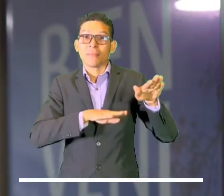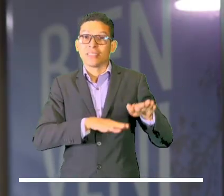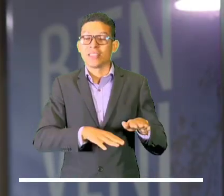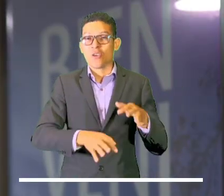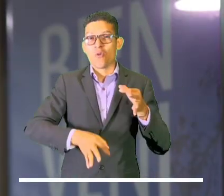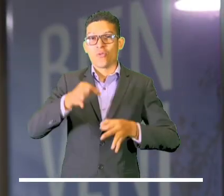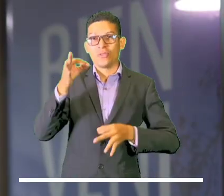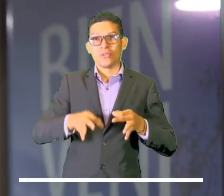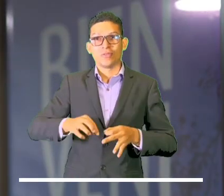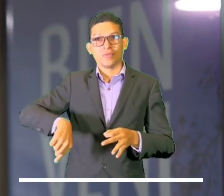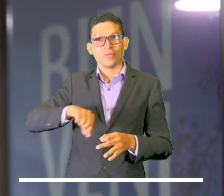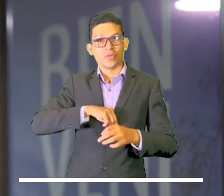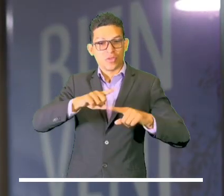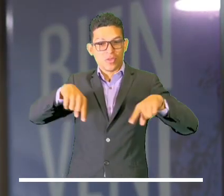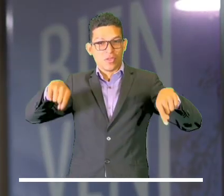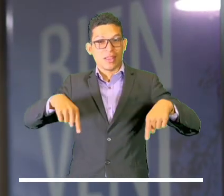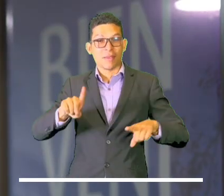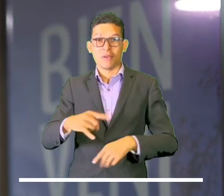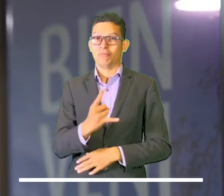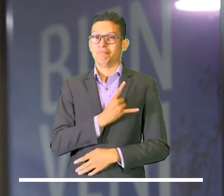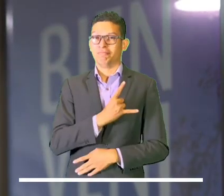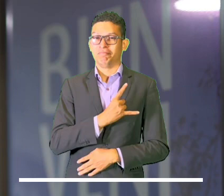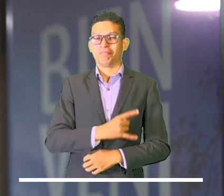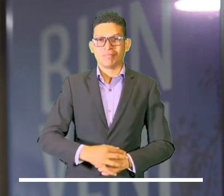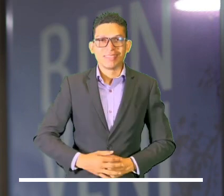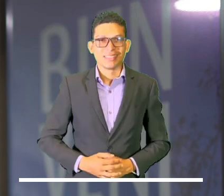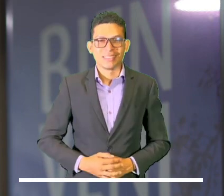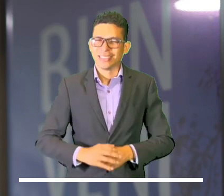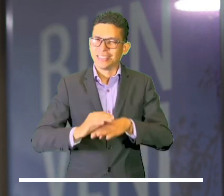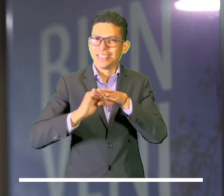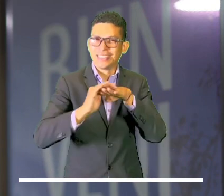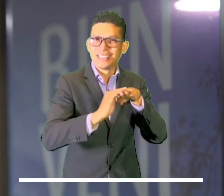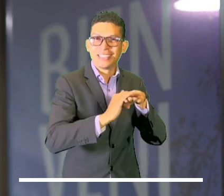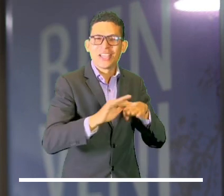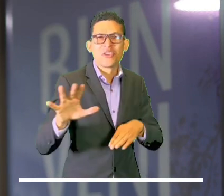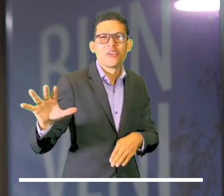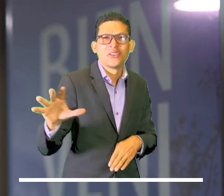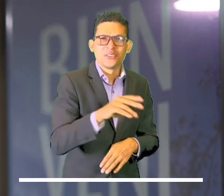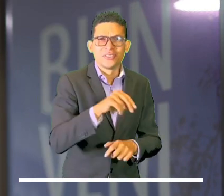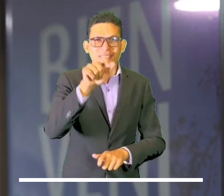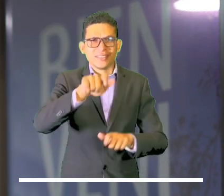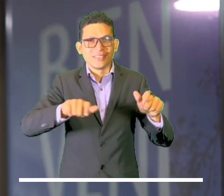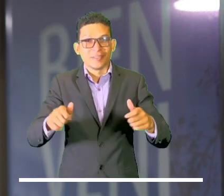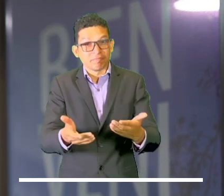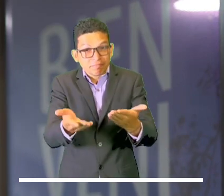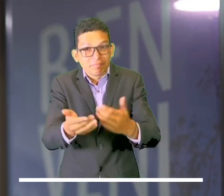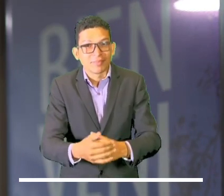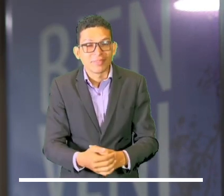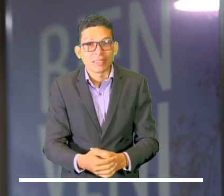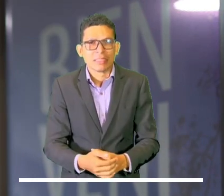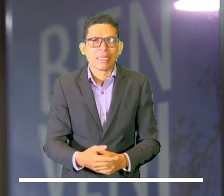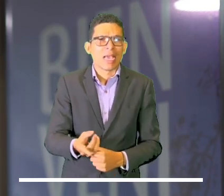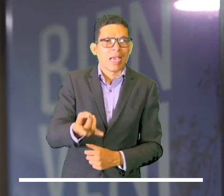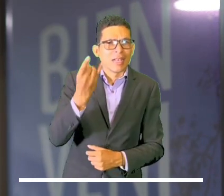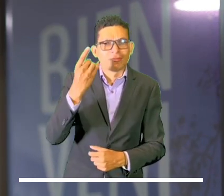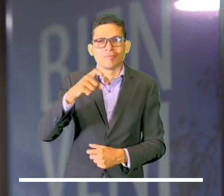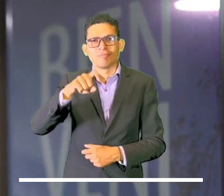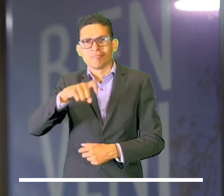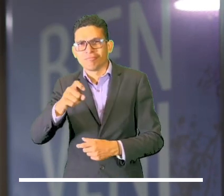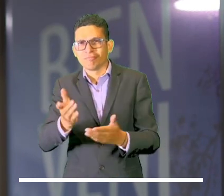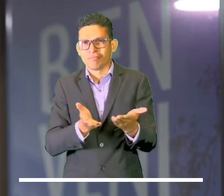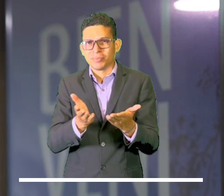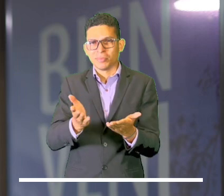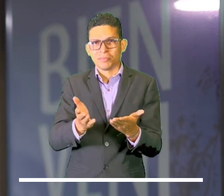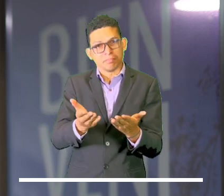brindamos como consultorio y como universidad. Invito a todas las personas que puedan requerir nuestros